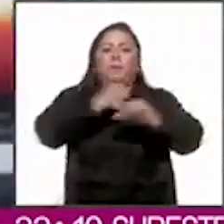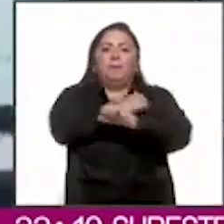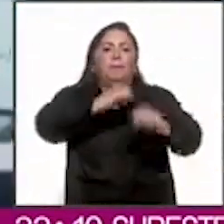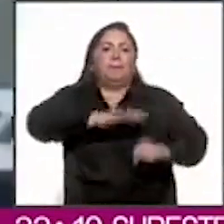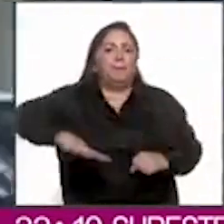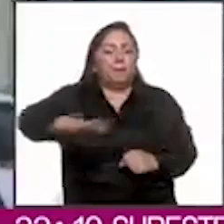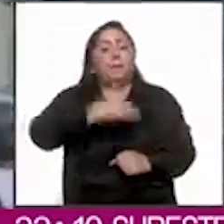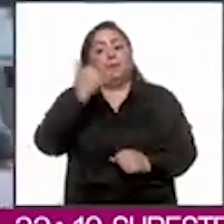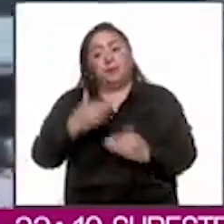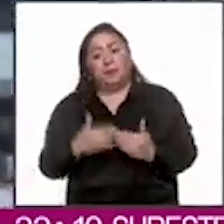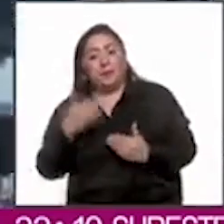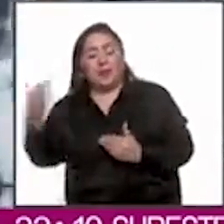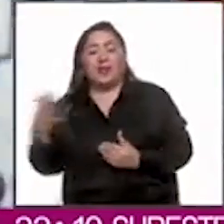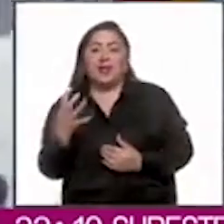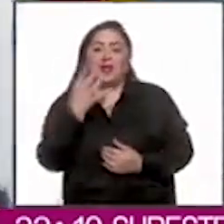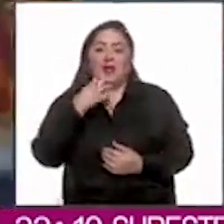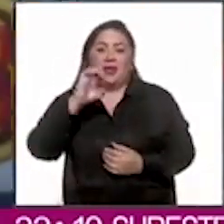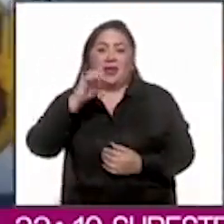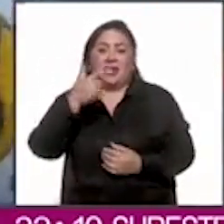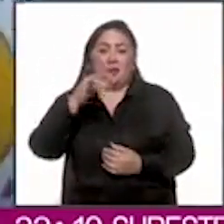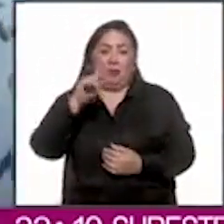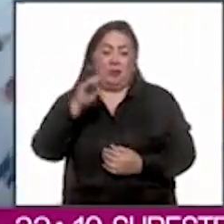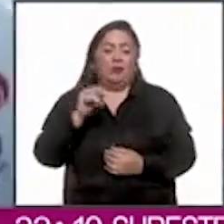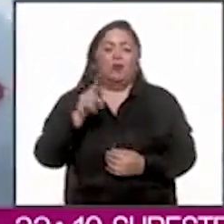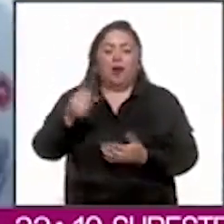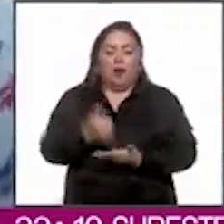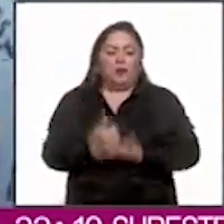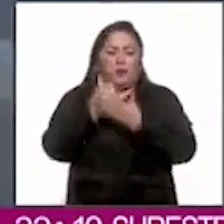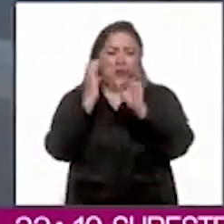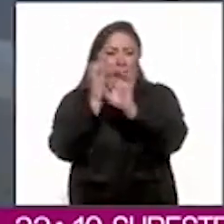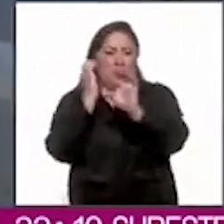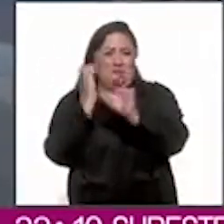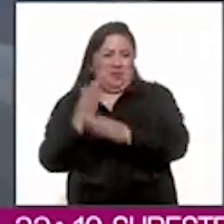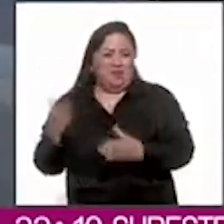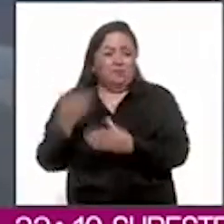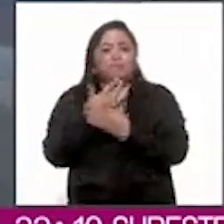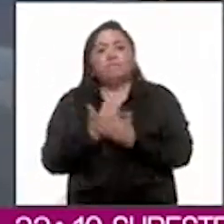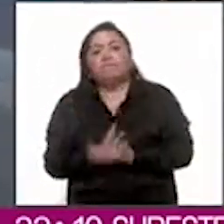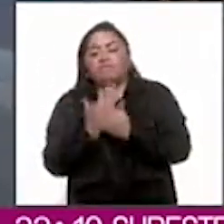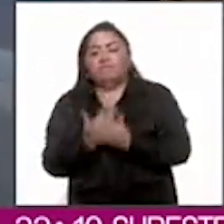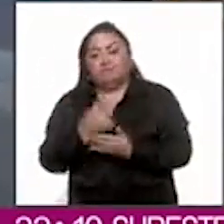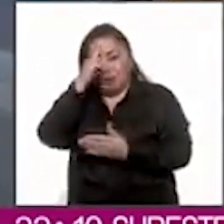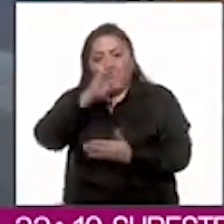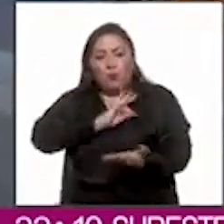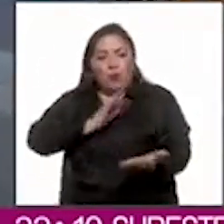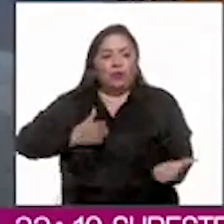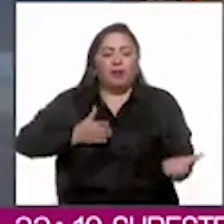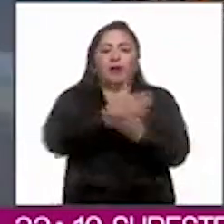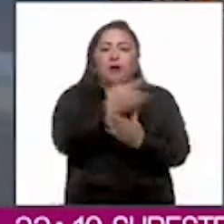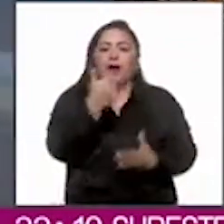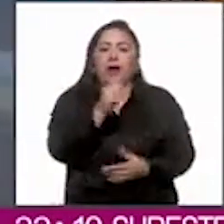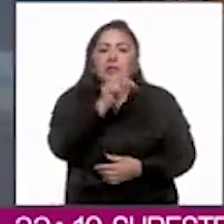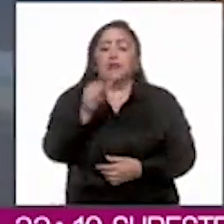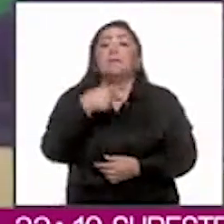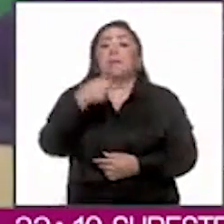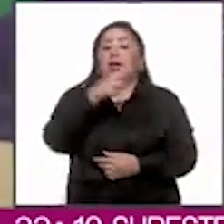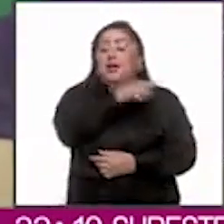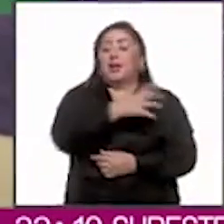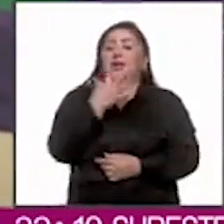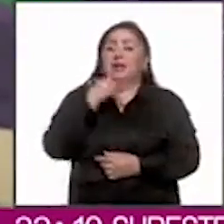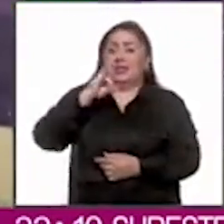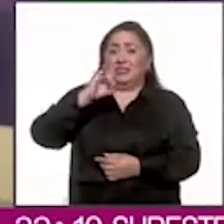Mientras del lado de Egipto, camiones con ayuda humanitaria esperan para entrar en Gaza, pero Israel